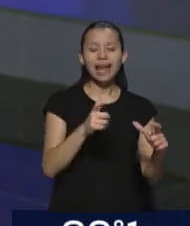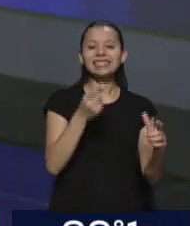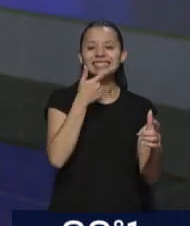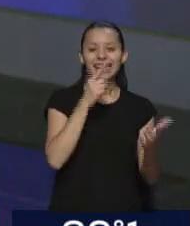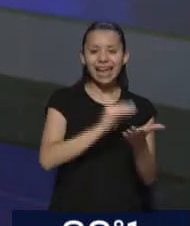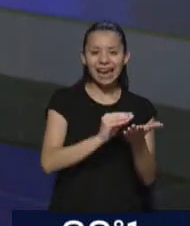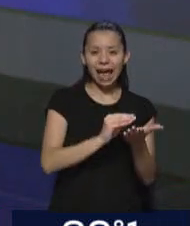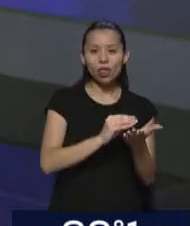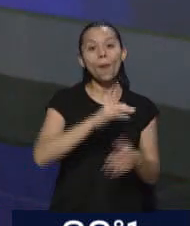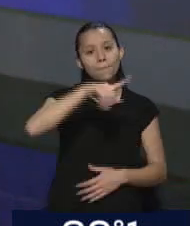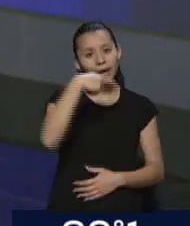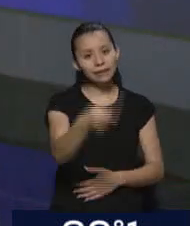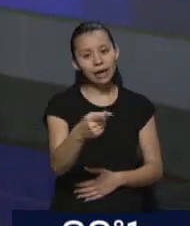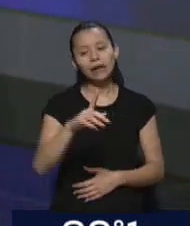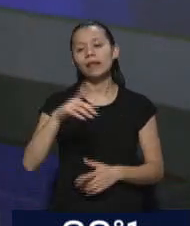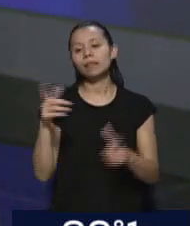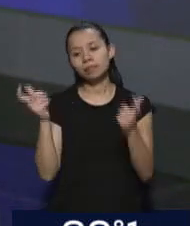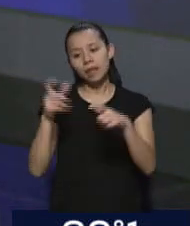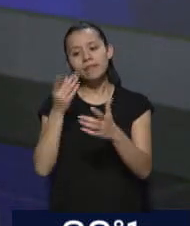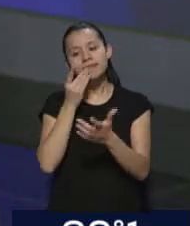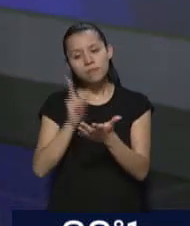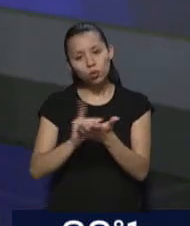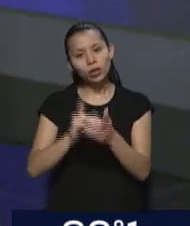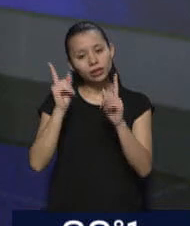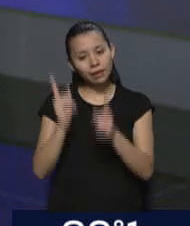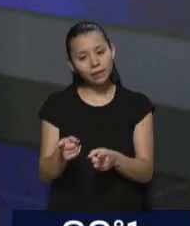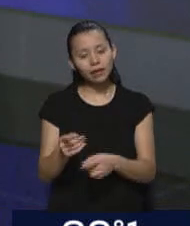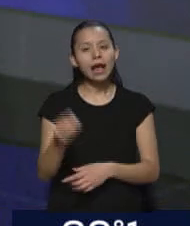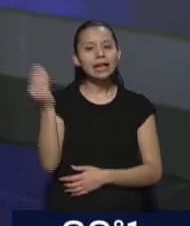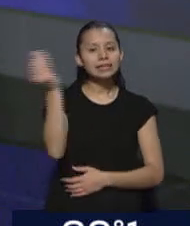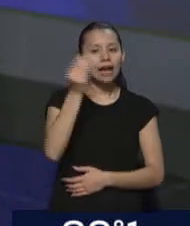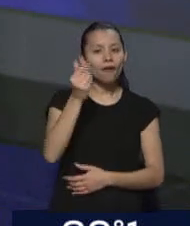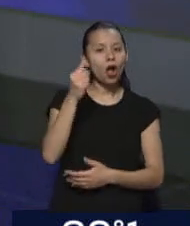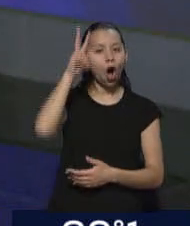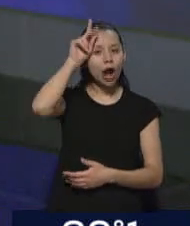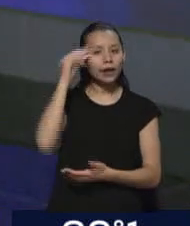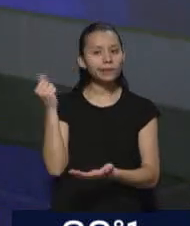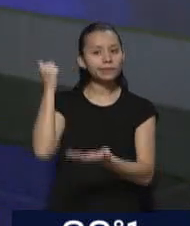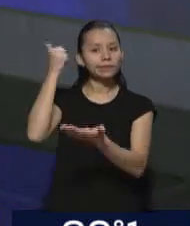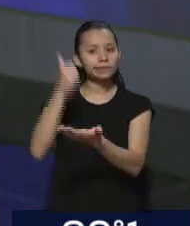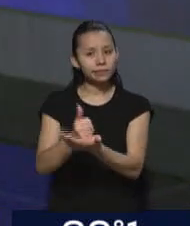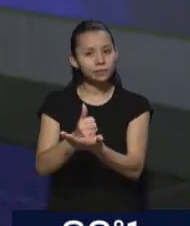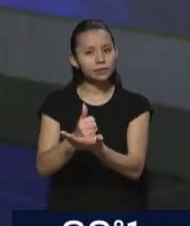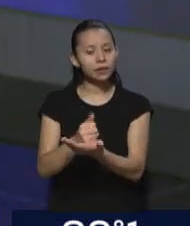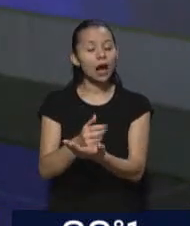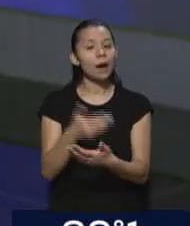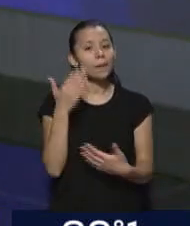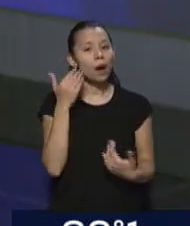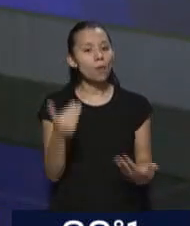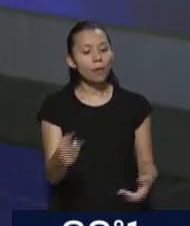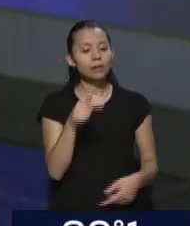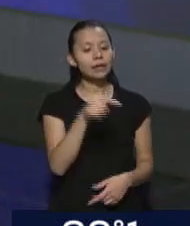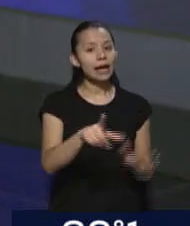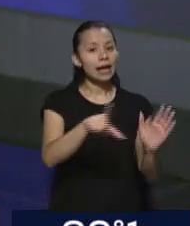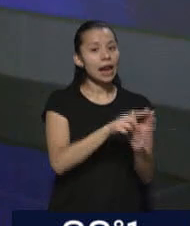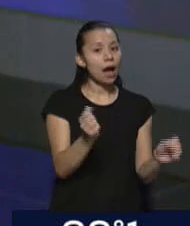diputados. Así que va a estar en condiciones antes del sábado. El sábado Cornejo vuelve a la legislatura y pone en funciones, si estuviese aprobado